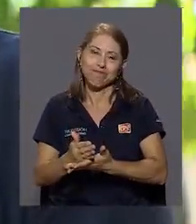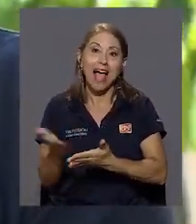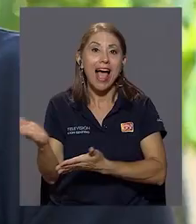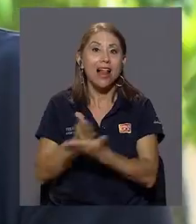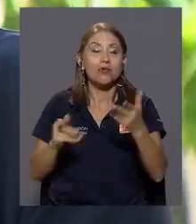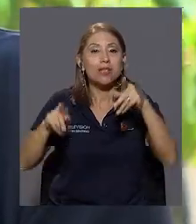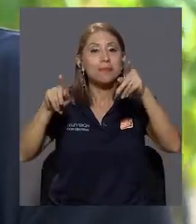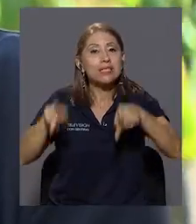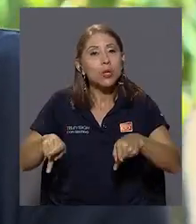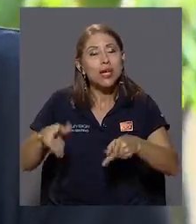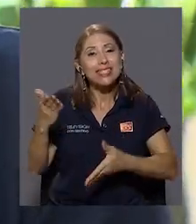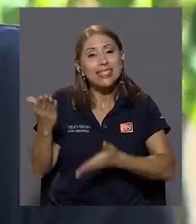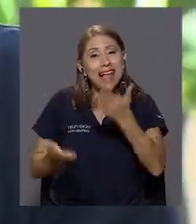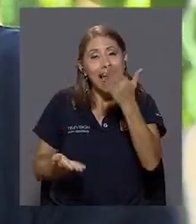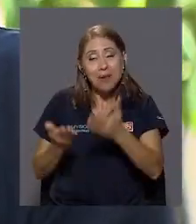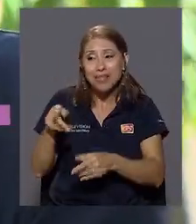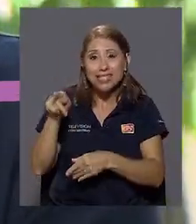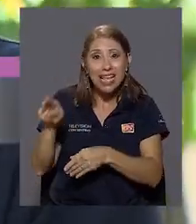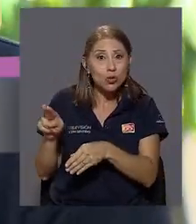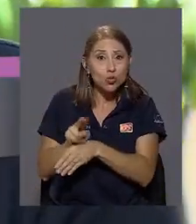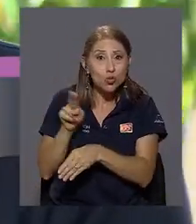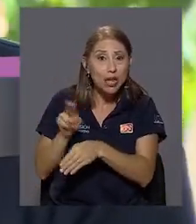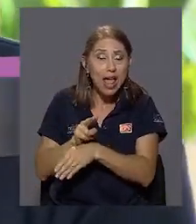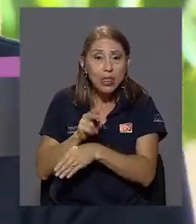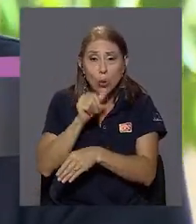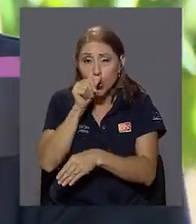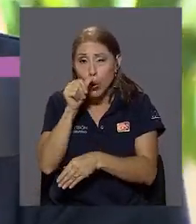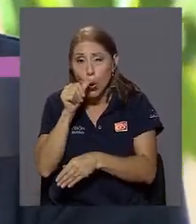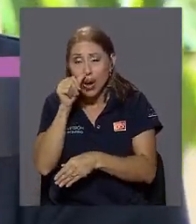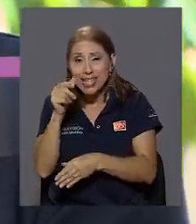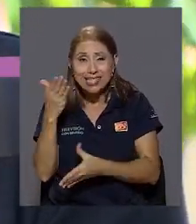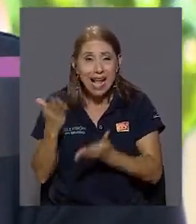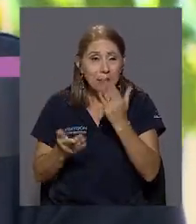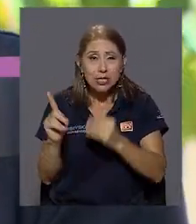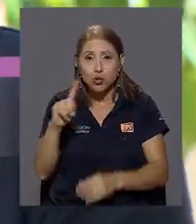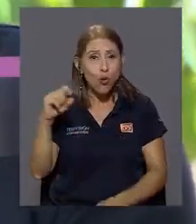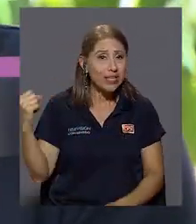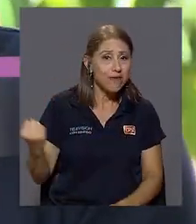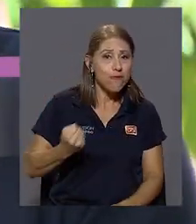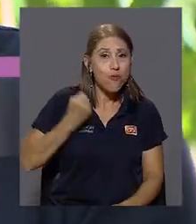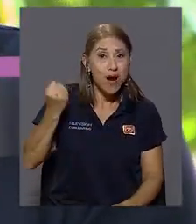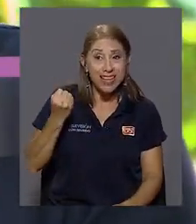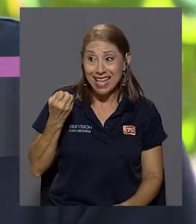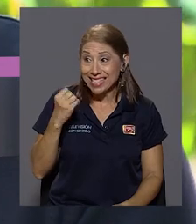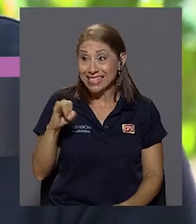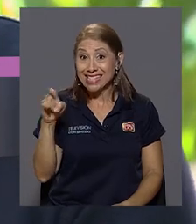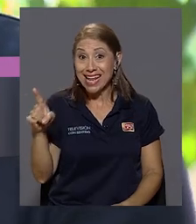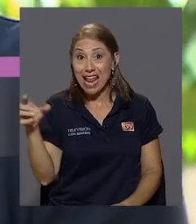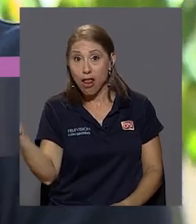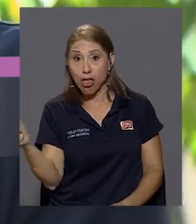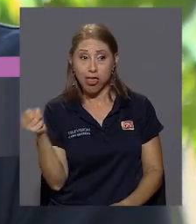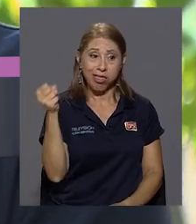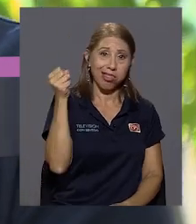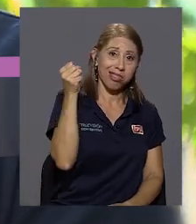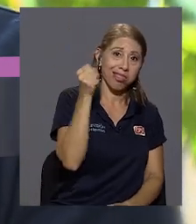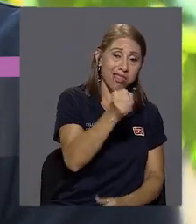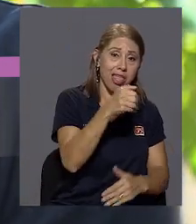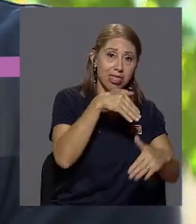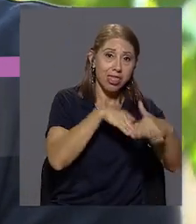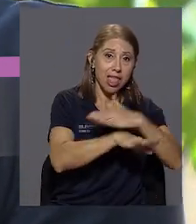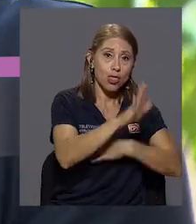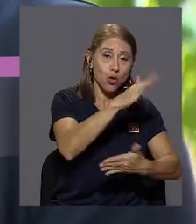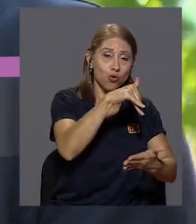que tal vez si su consumo no ha sido tan fuerte, el internarlo tal vez o internarla, en el caso de una mujer,